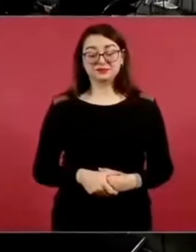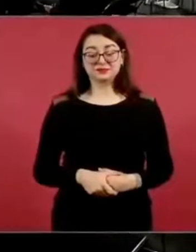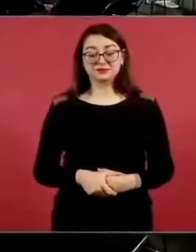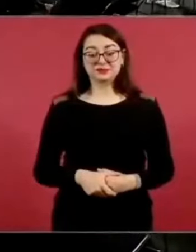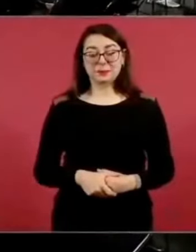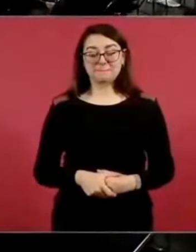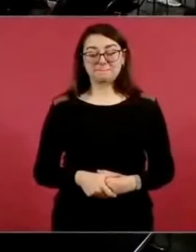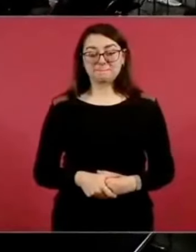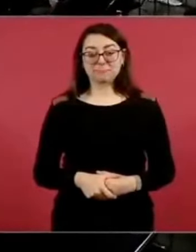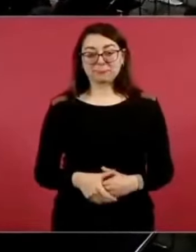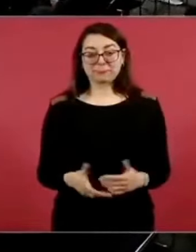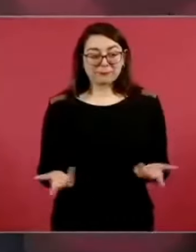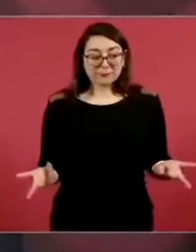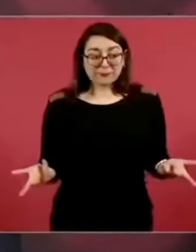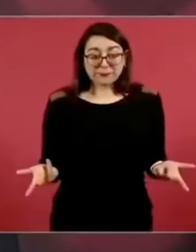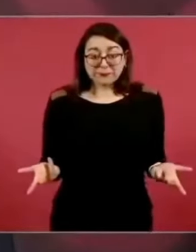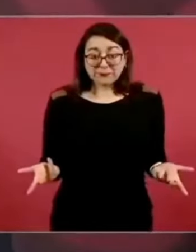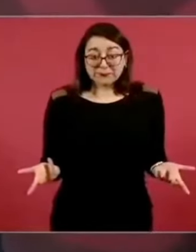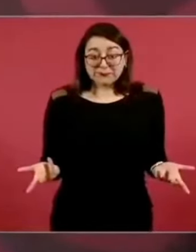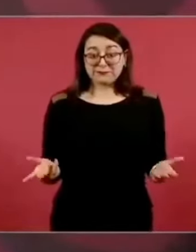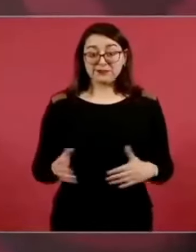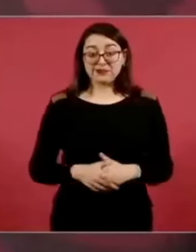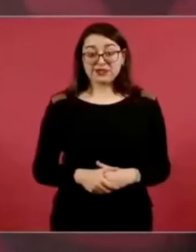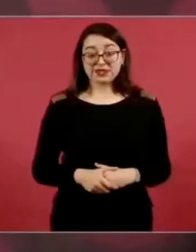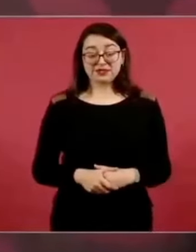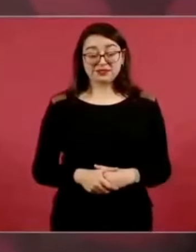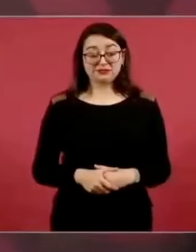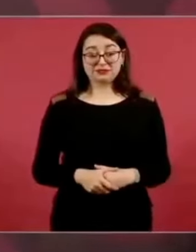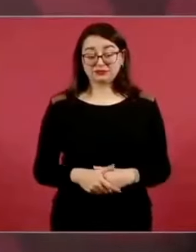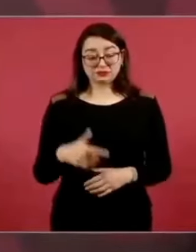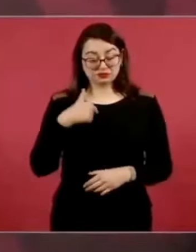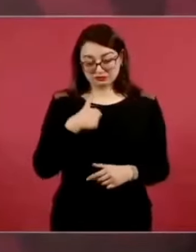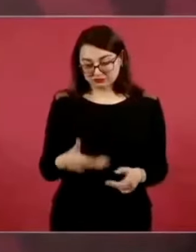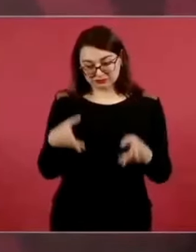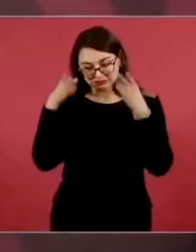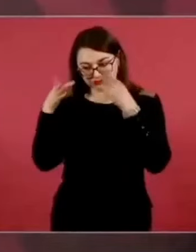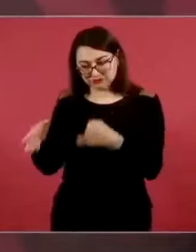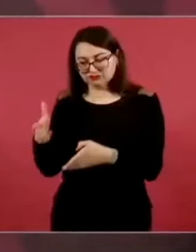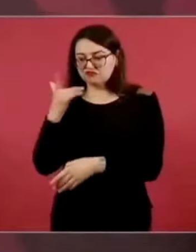O sea, y porque estoy dedicado a otra cosa.